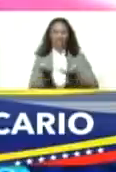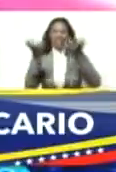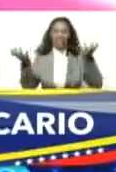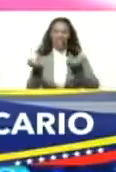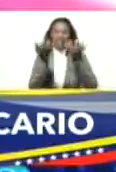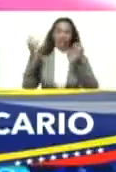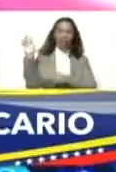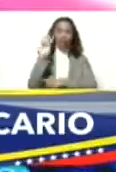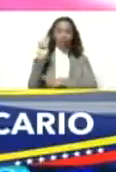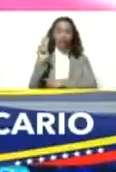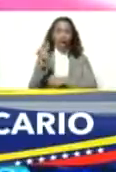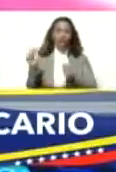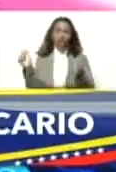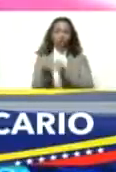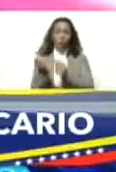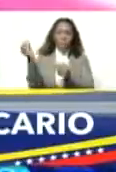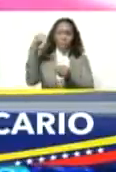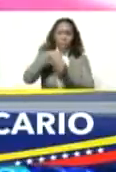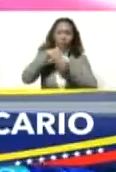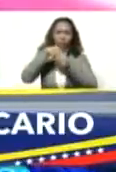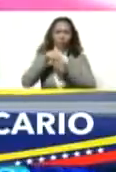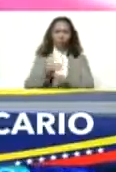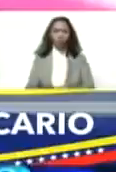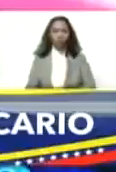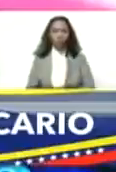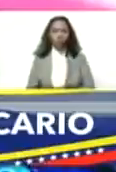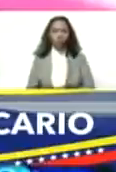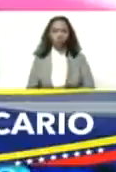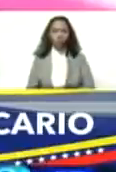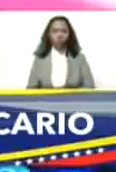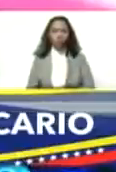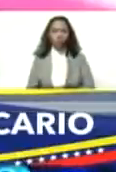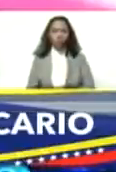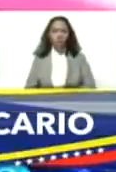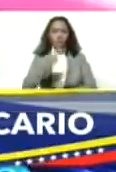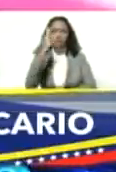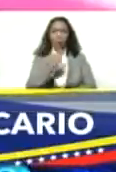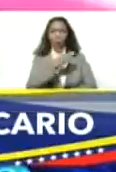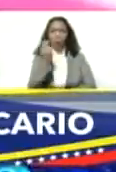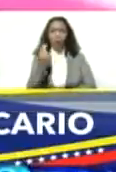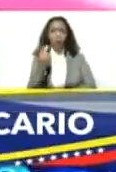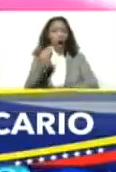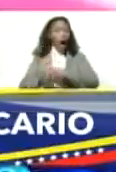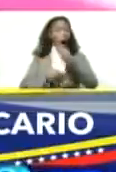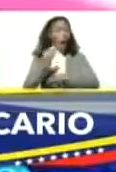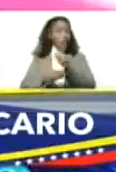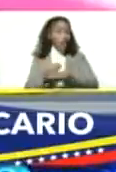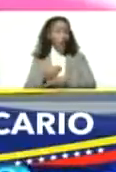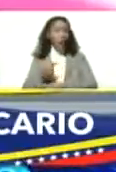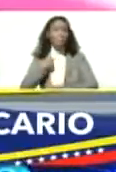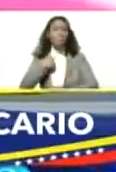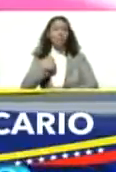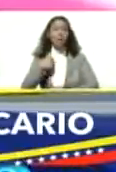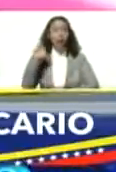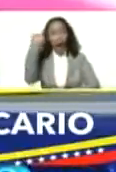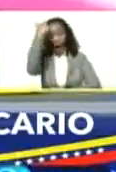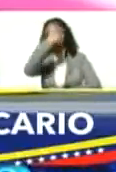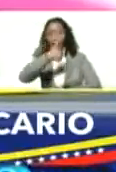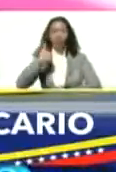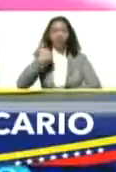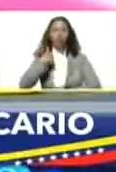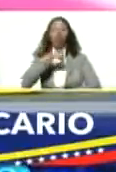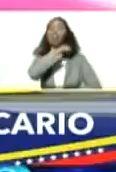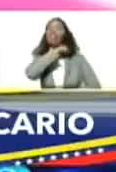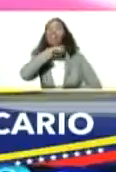con todos adentro. Y prometían hacer rodar mi cabeza y